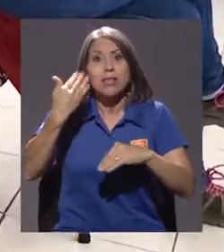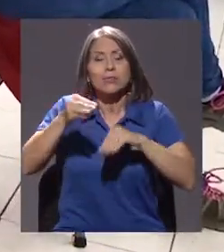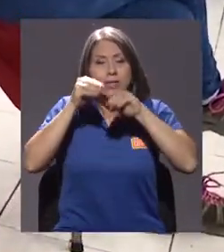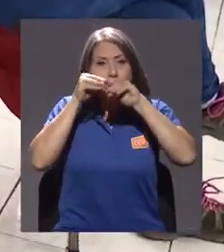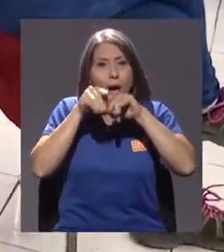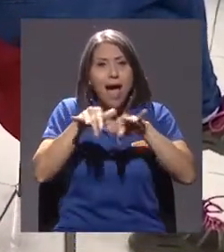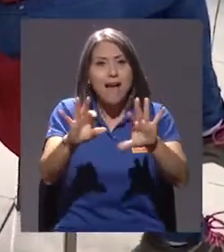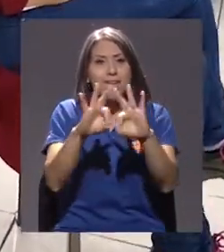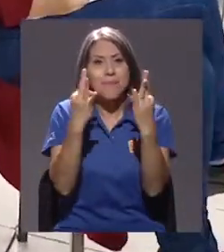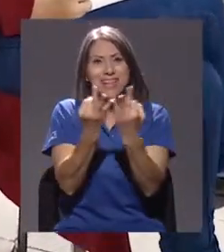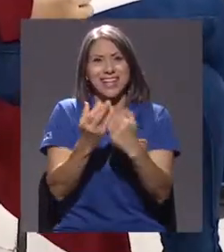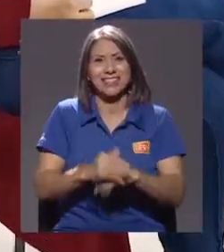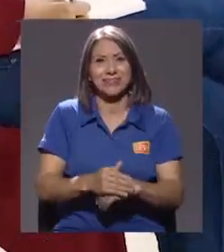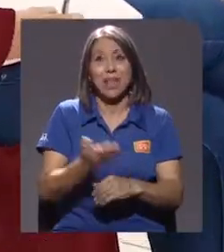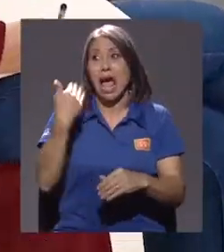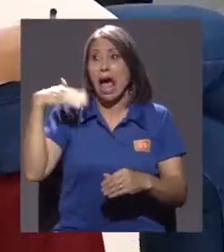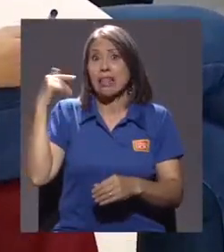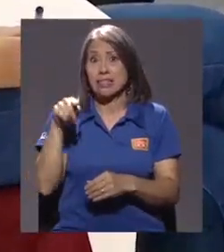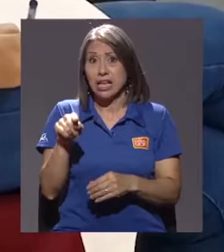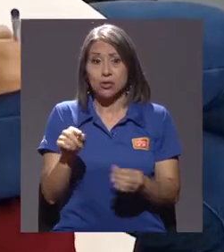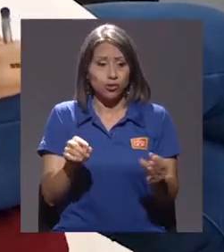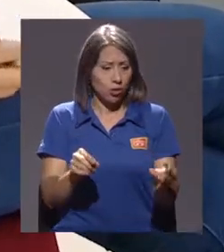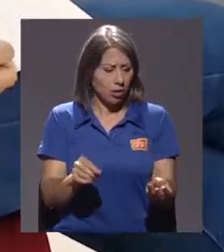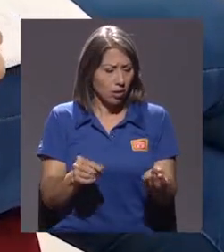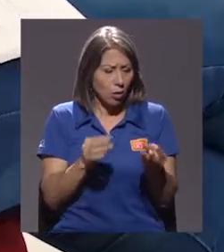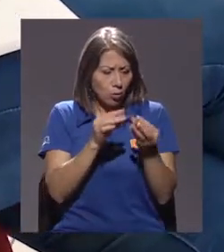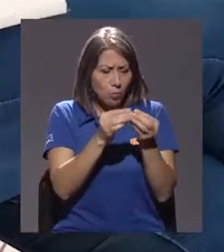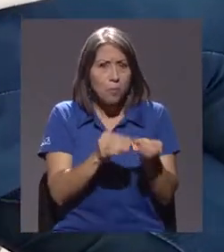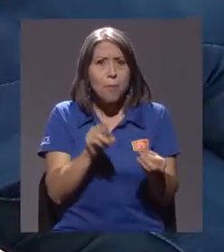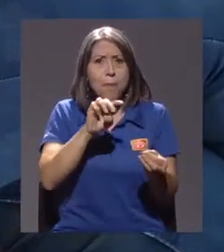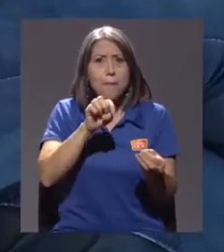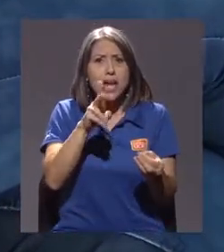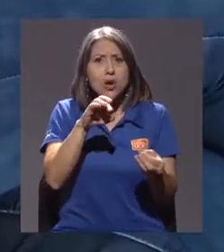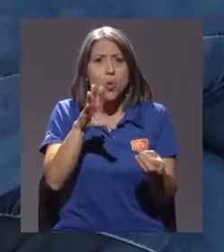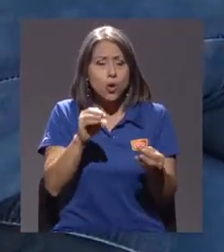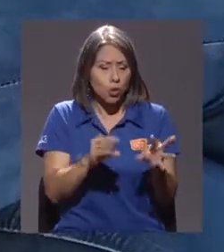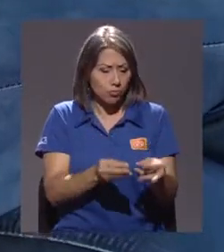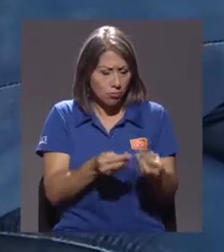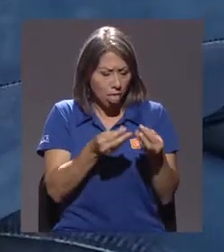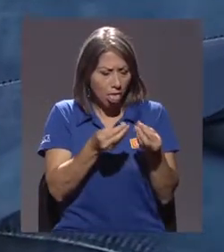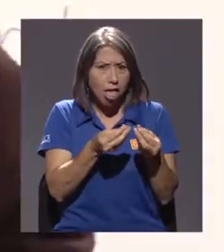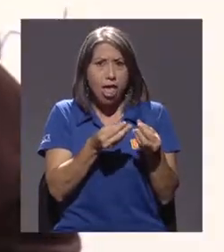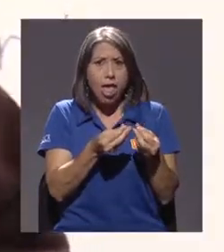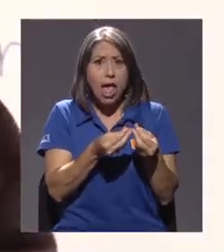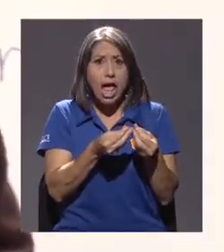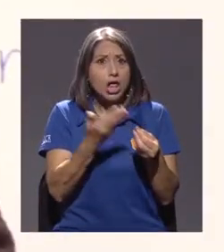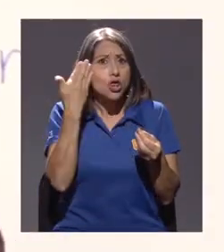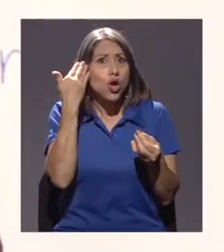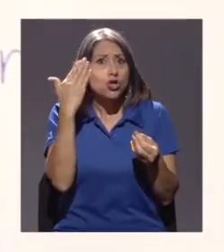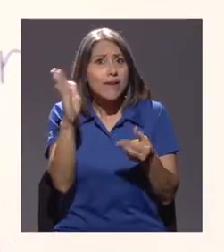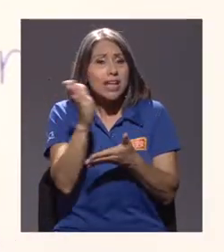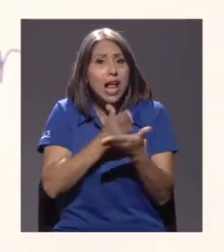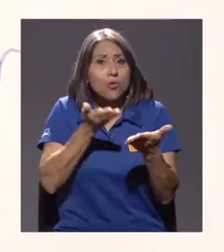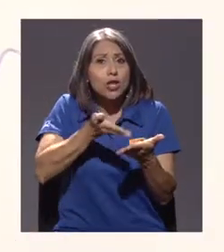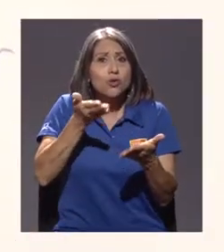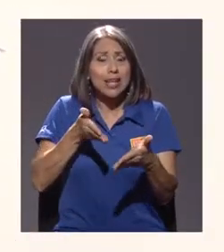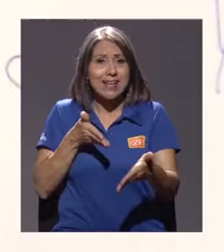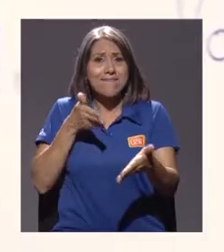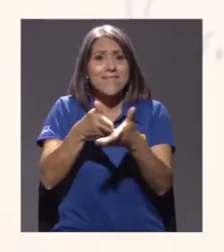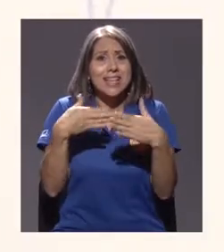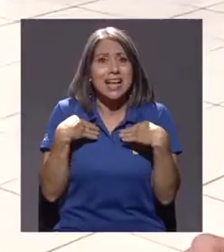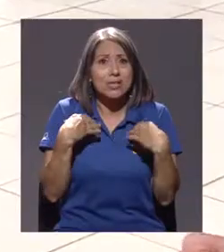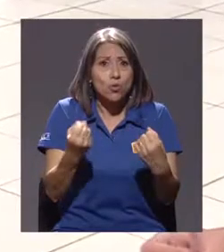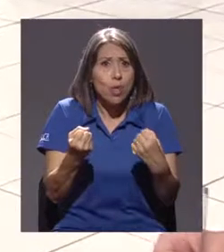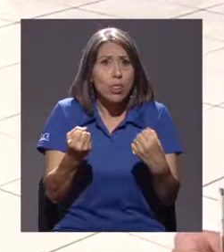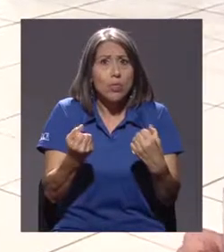familias. Lo agarran, lo manipulaban con las manos y no saben que hay problemas que afectan a la salud, digamos, inmunológica, nervioso, órganos muy